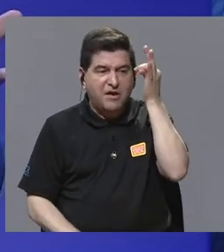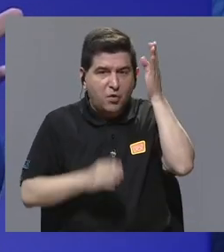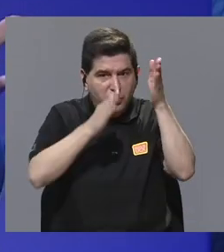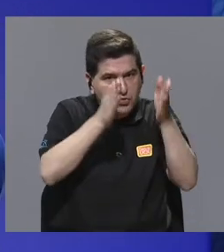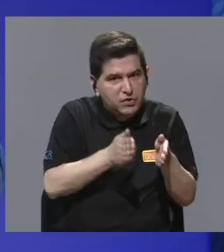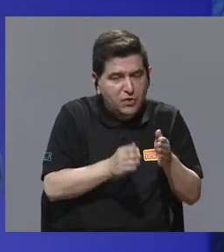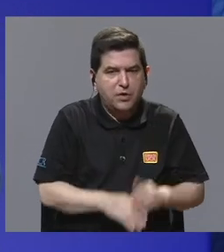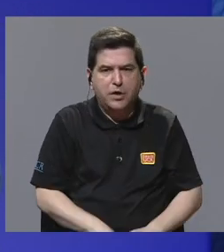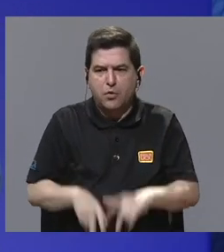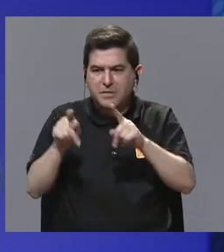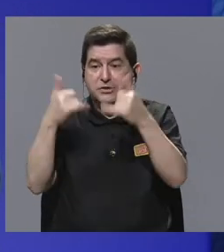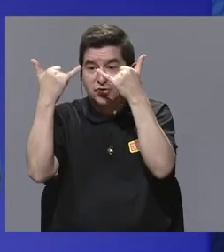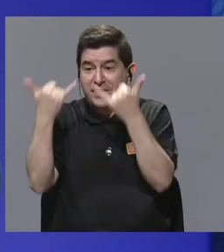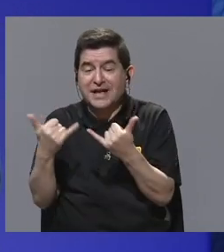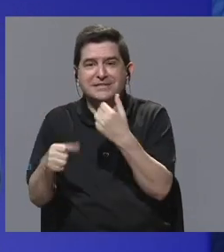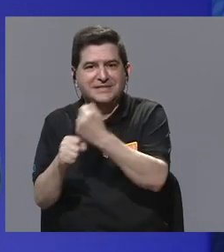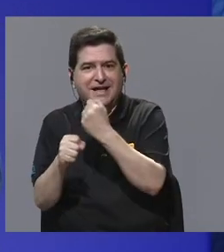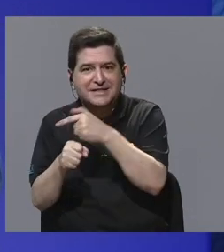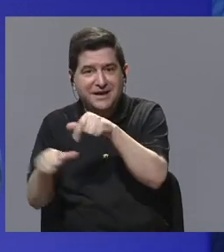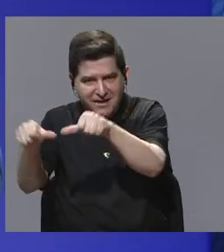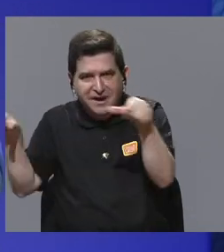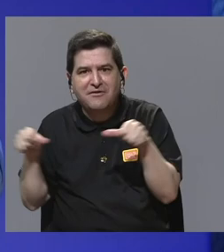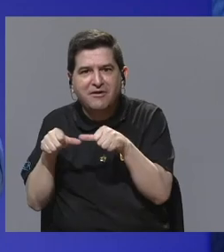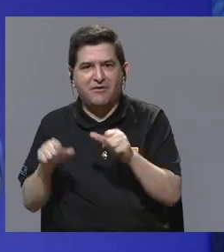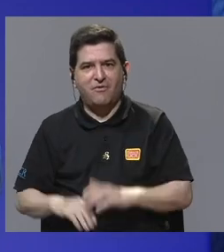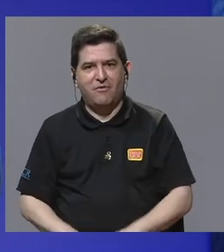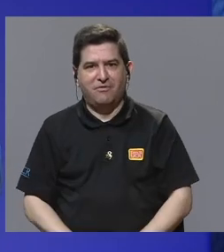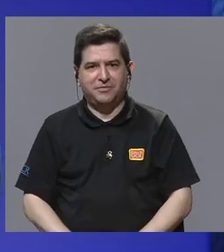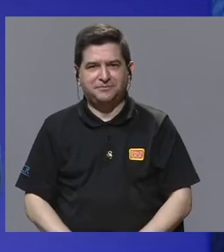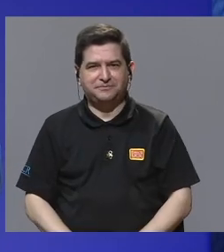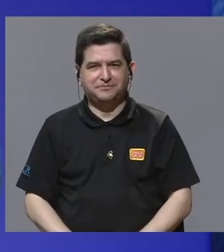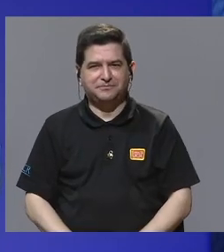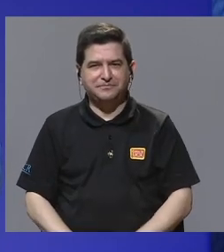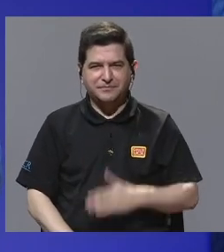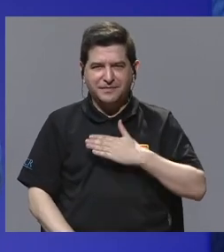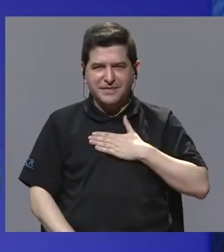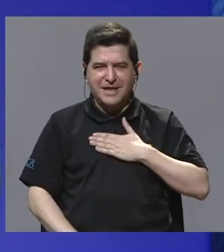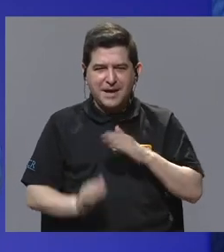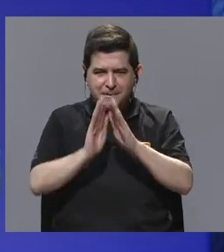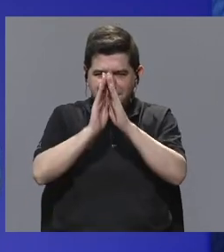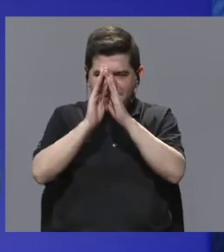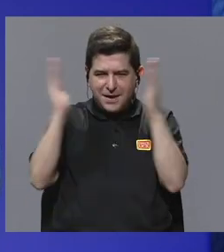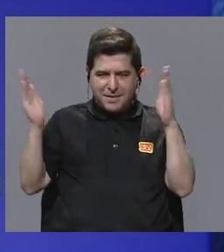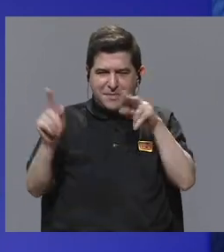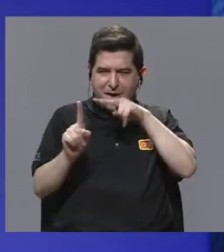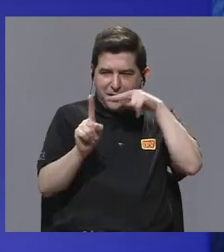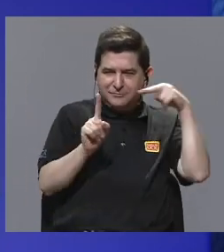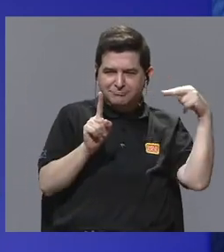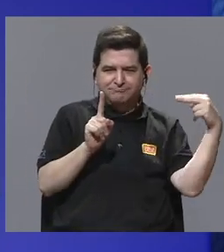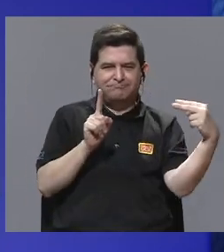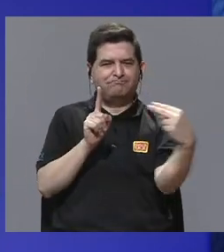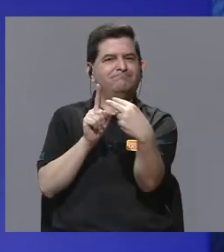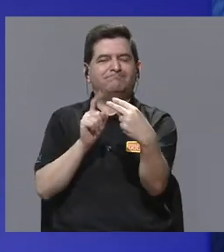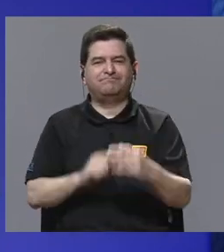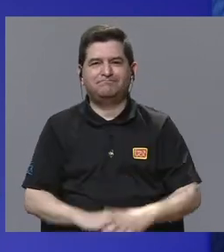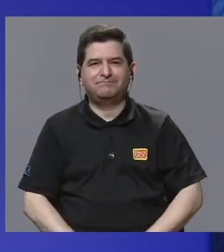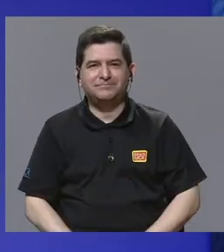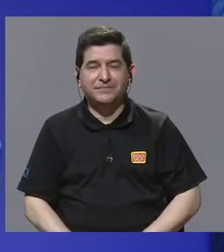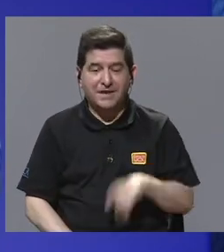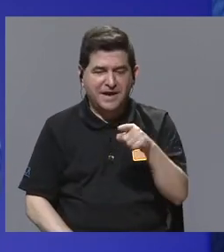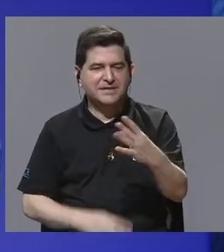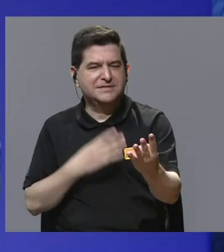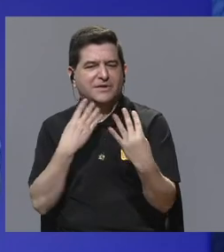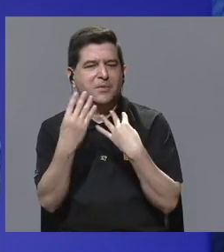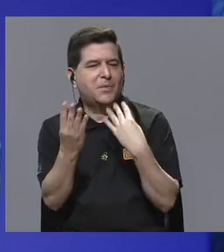que con alguien que ya estuvo ahí. Entonces, eso también como que me abre el panorama, ¿verdad? Como esa